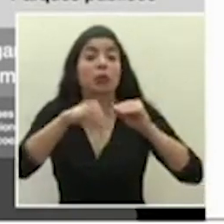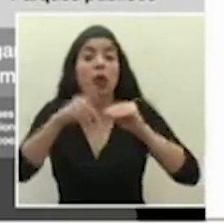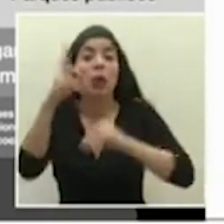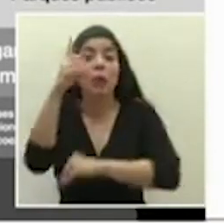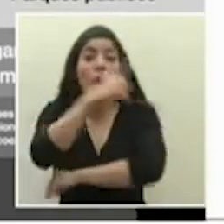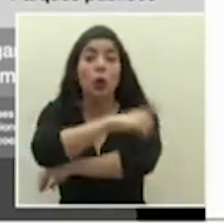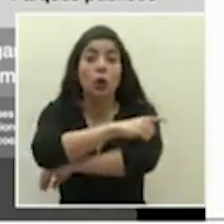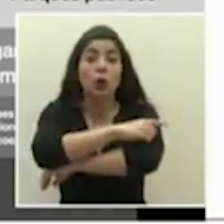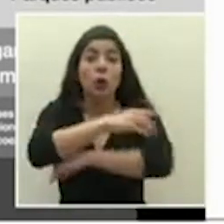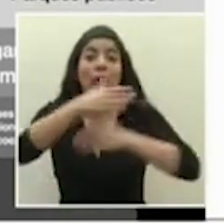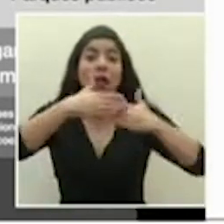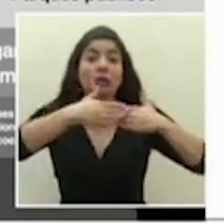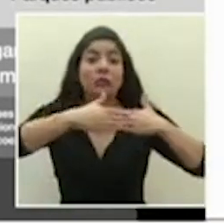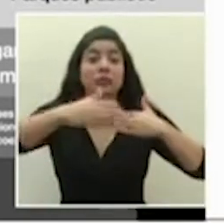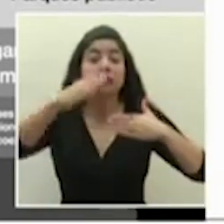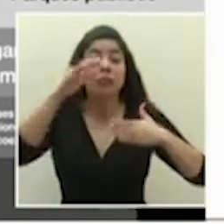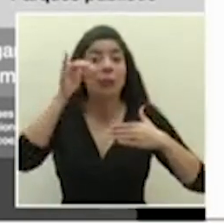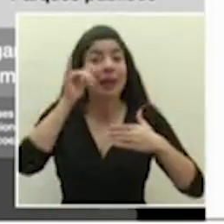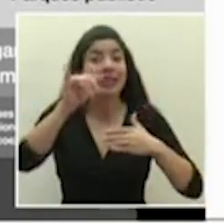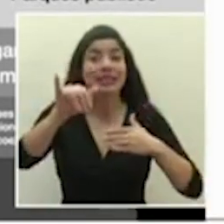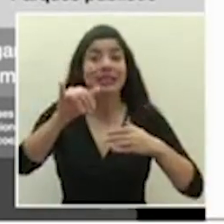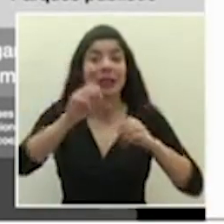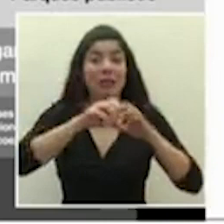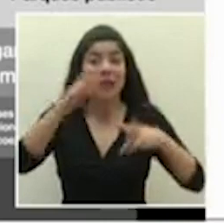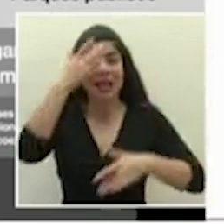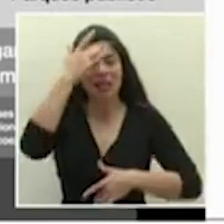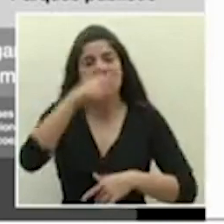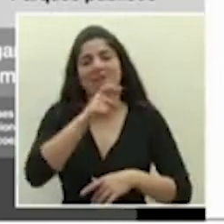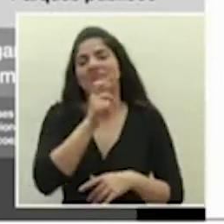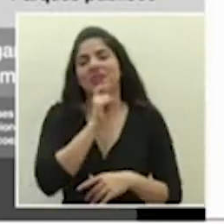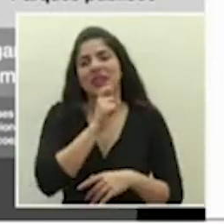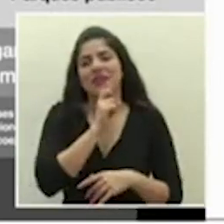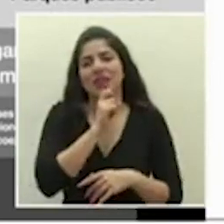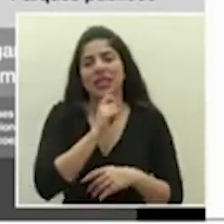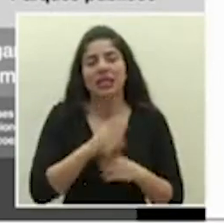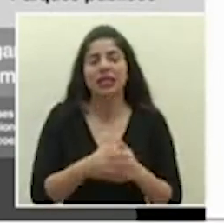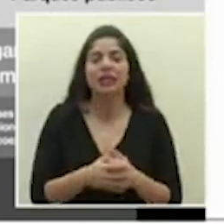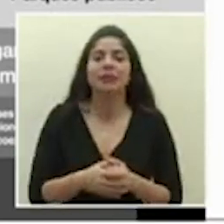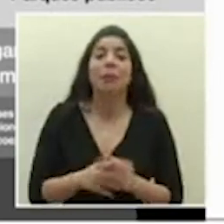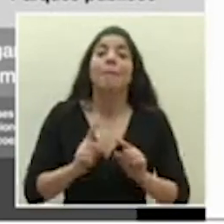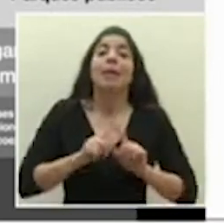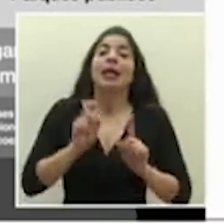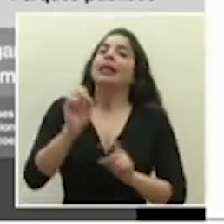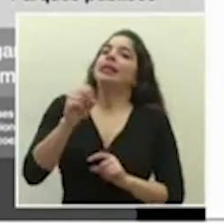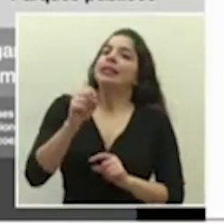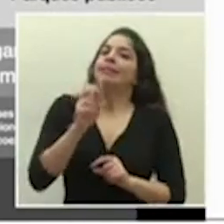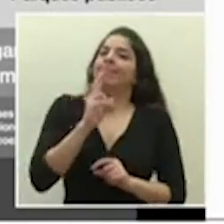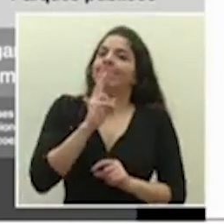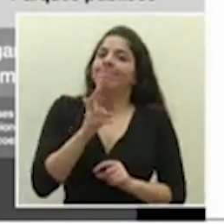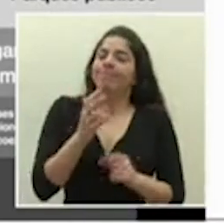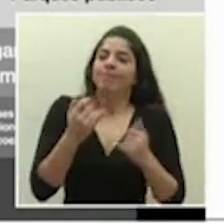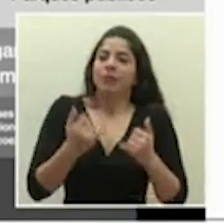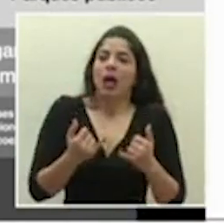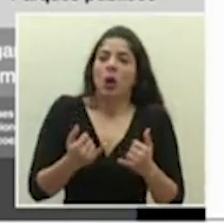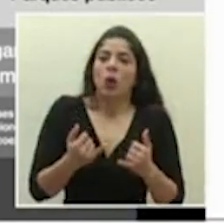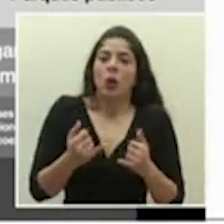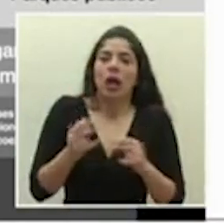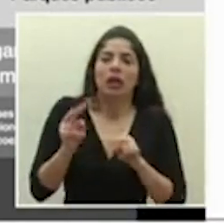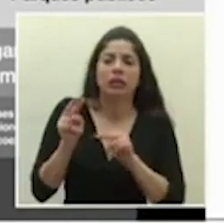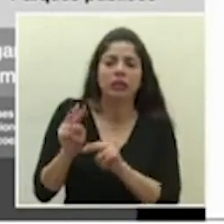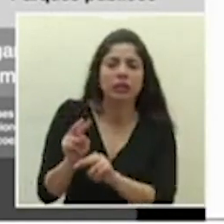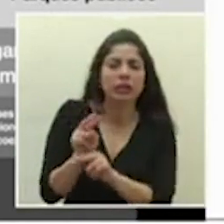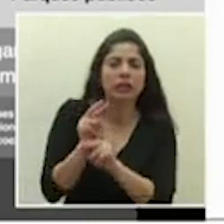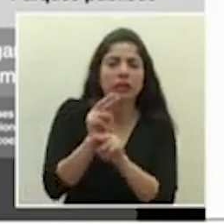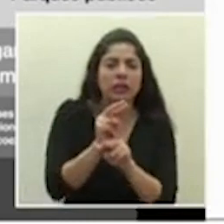en el resto de la pandemia, eso es muy difícil que ocurra. Pero sí es cierto que estamos constantemente vigilando no